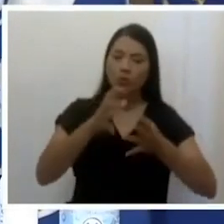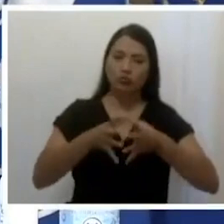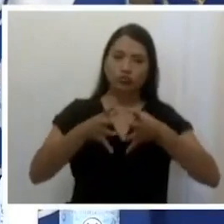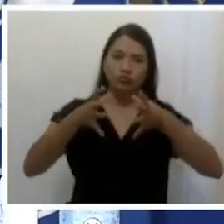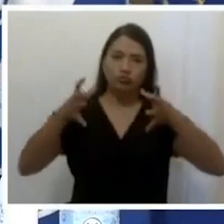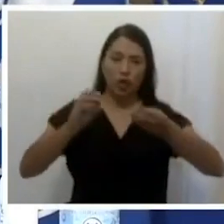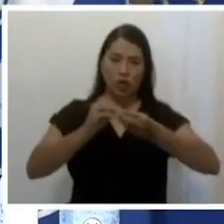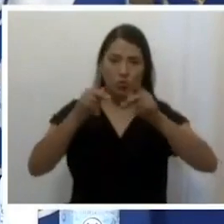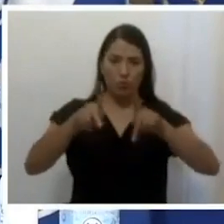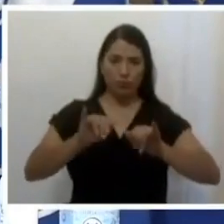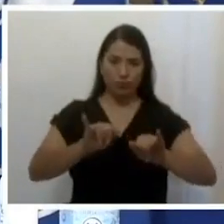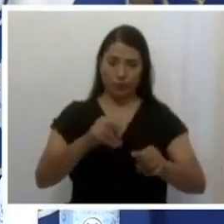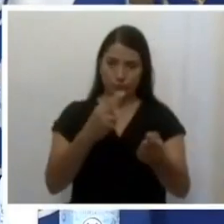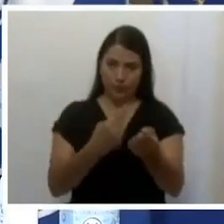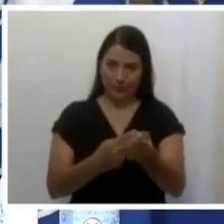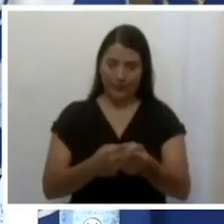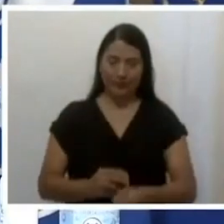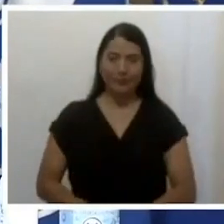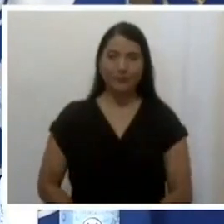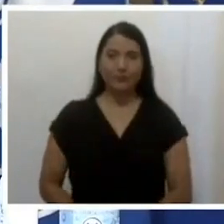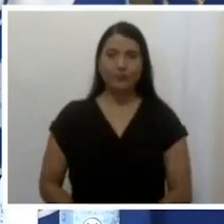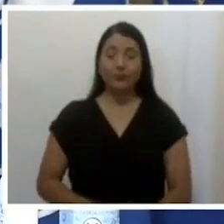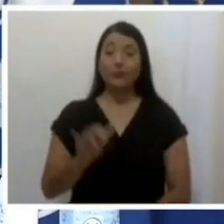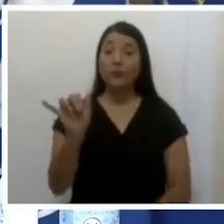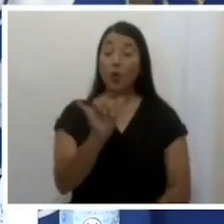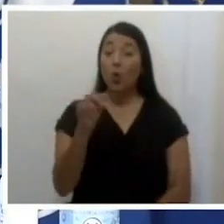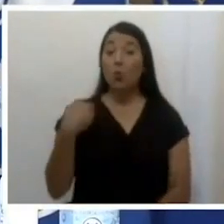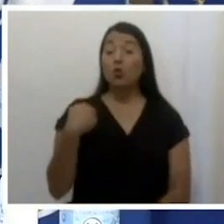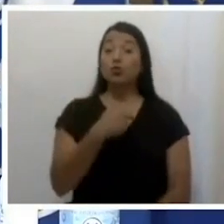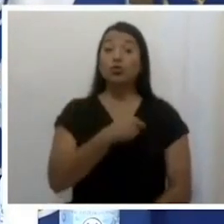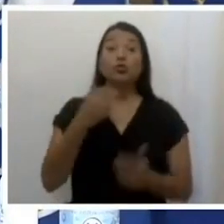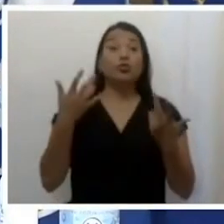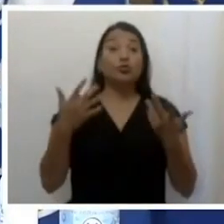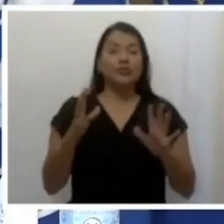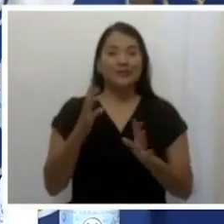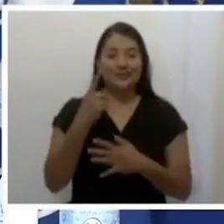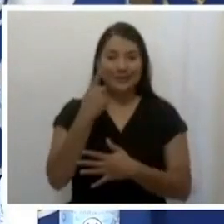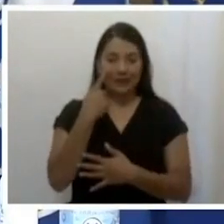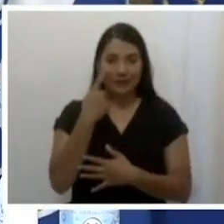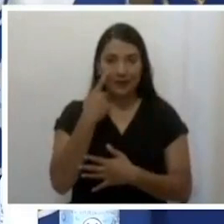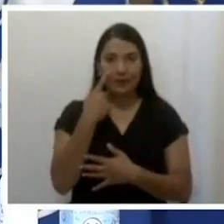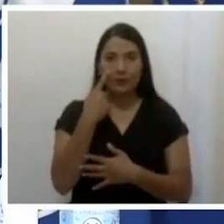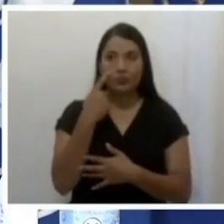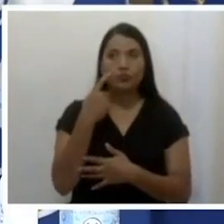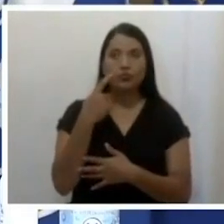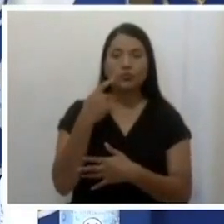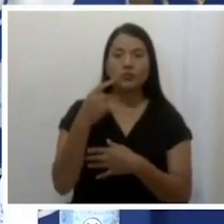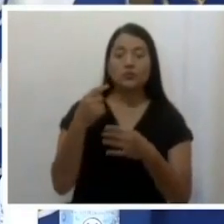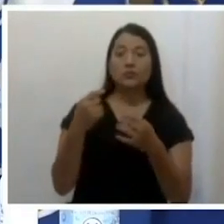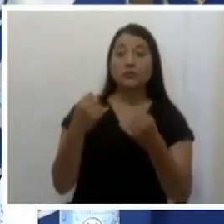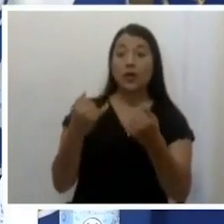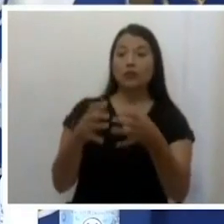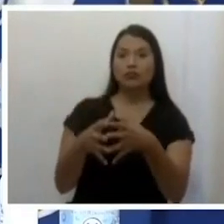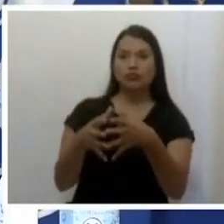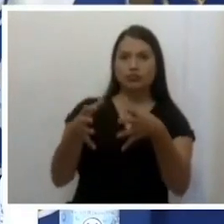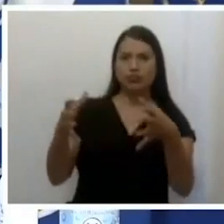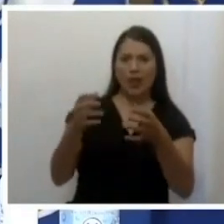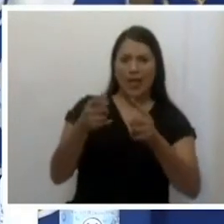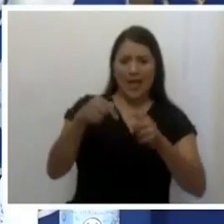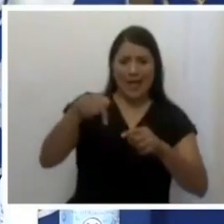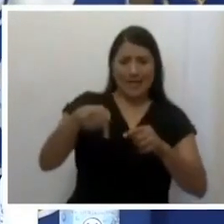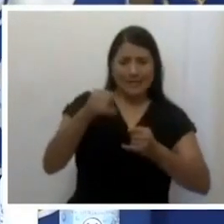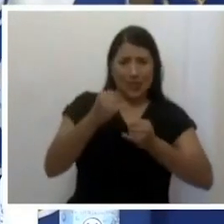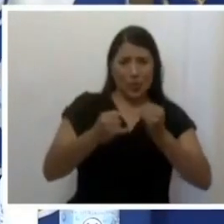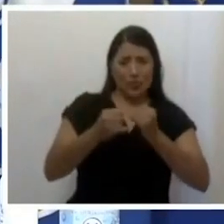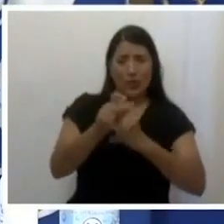Bueno, como hemos estado viendo, viene un incremento fuerte desde el último mes, o sea,